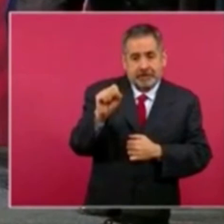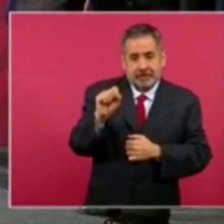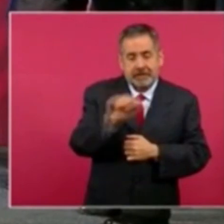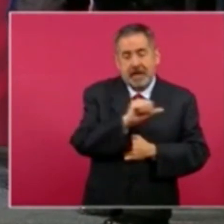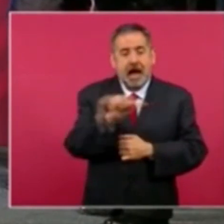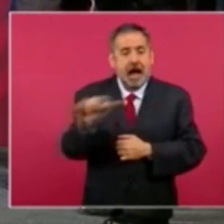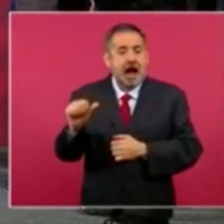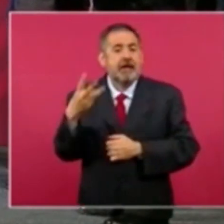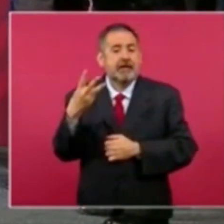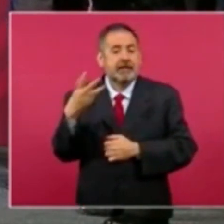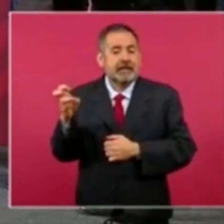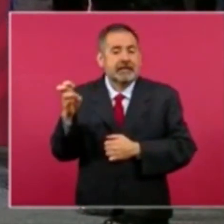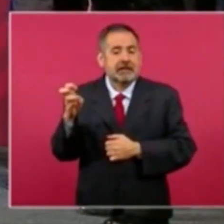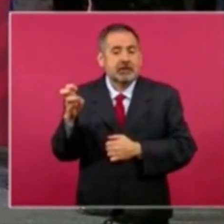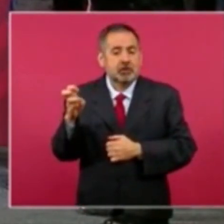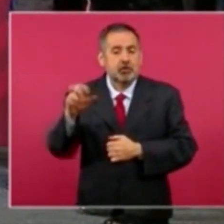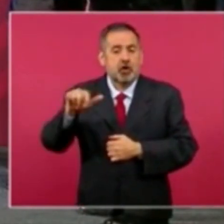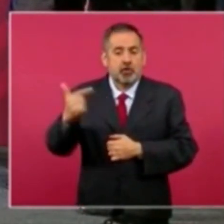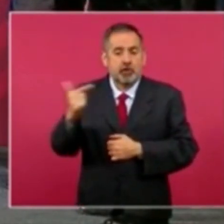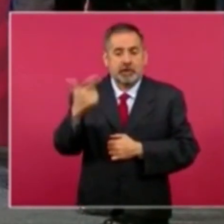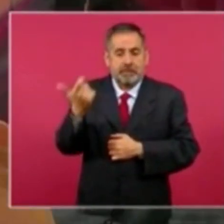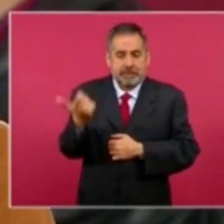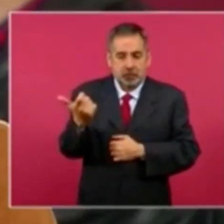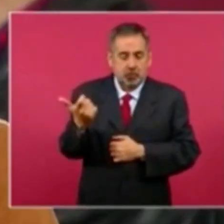García, Noticias TVT.